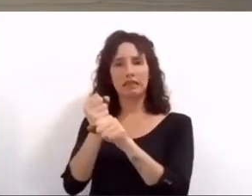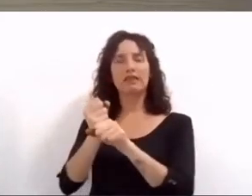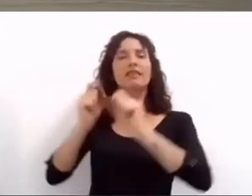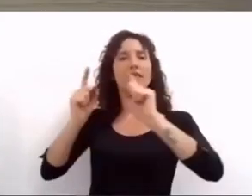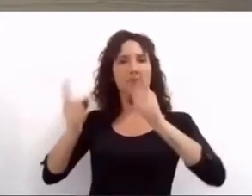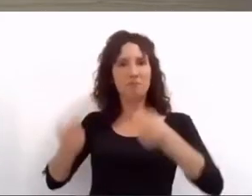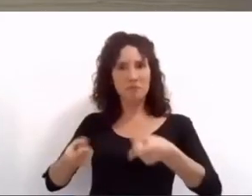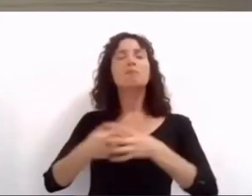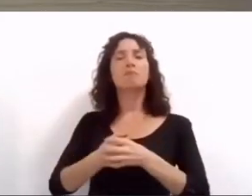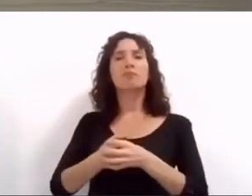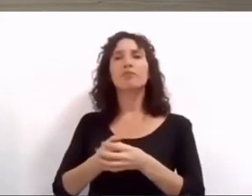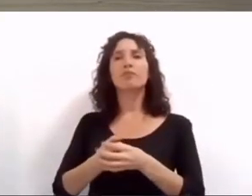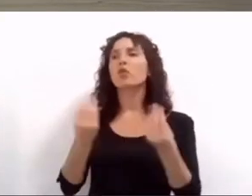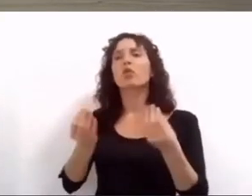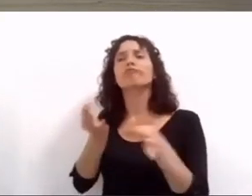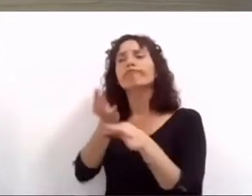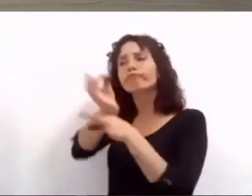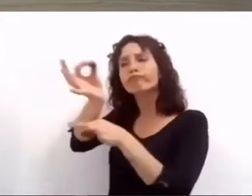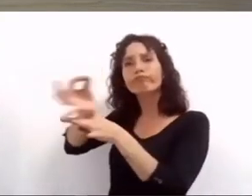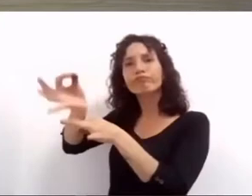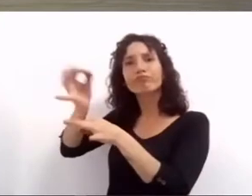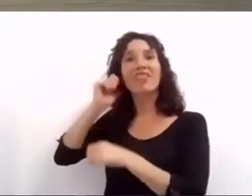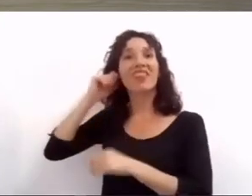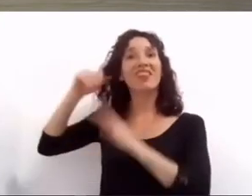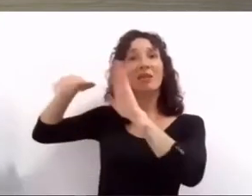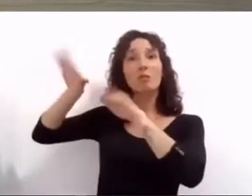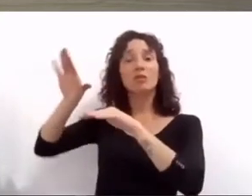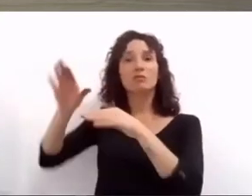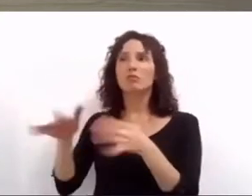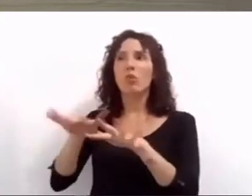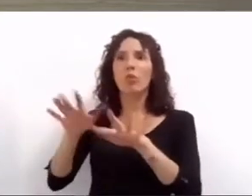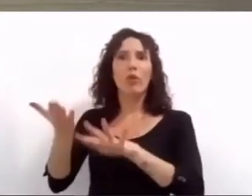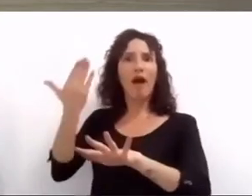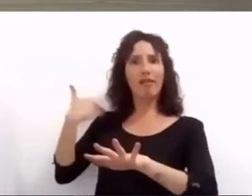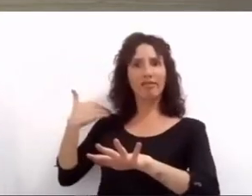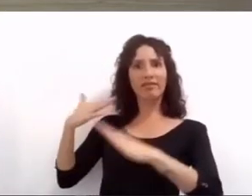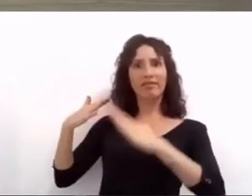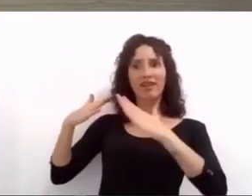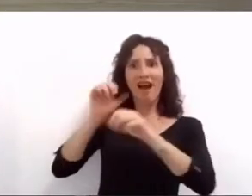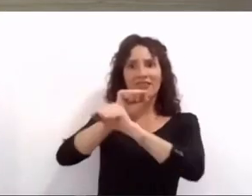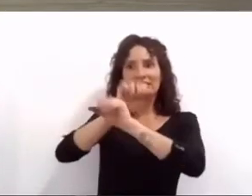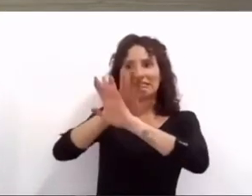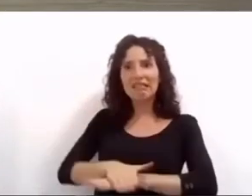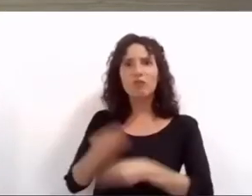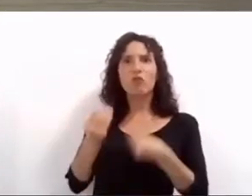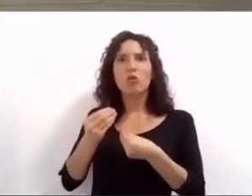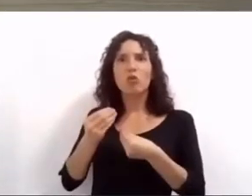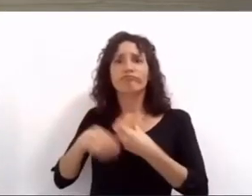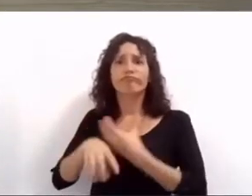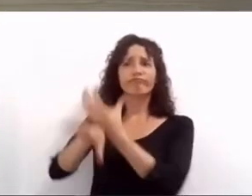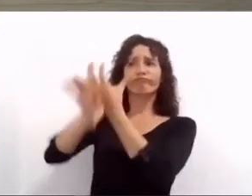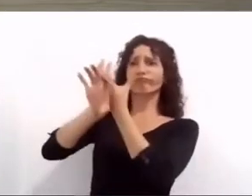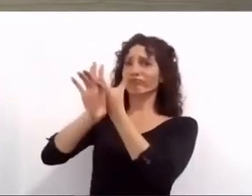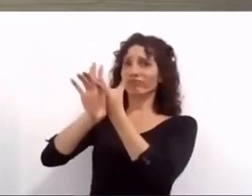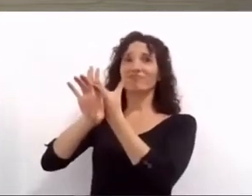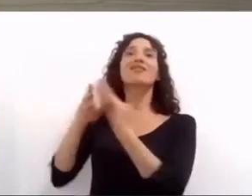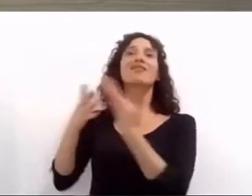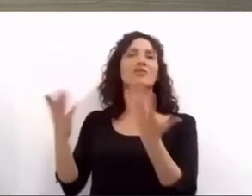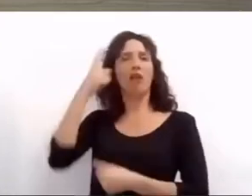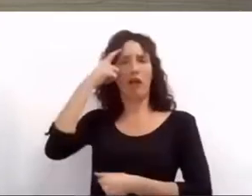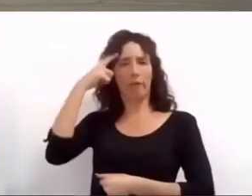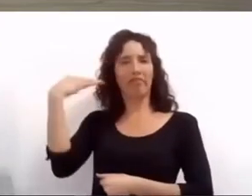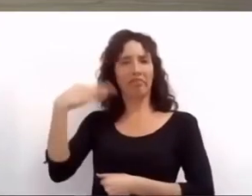puedan capacitarse en las herramientas que les sirvieron para mantener su vida activa durante la pandemia la ciudad